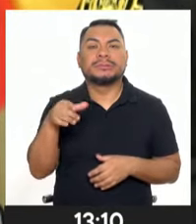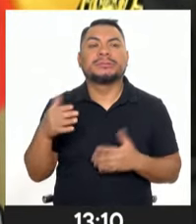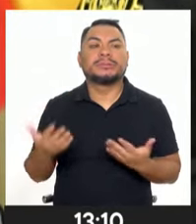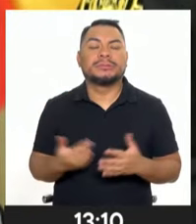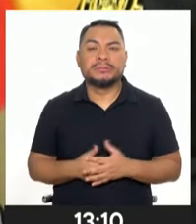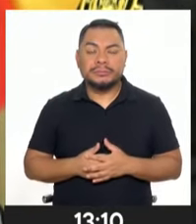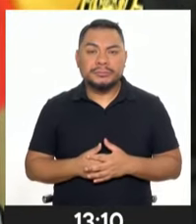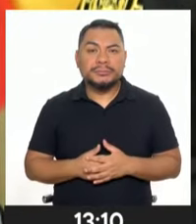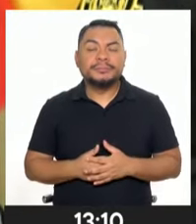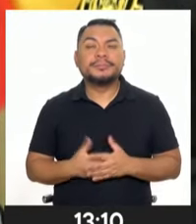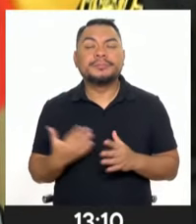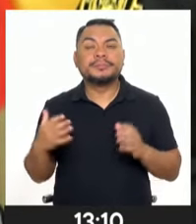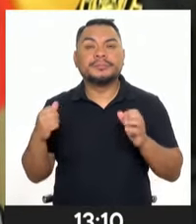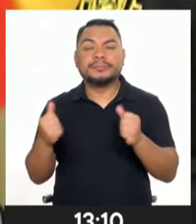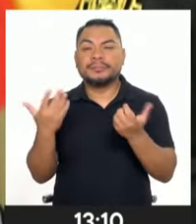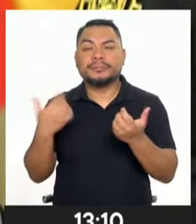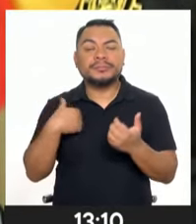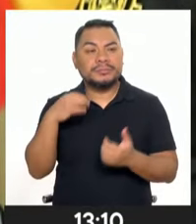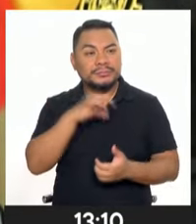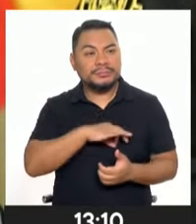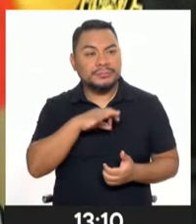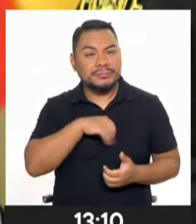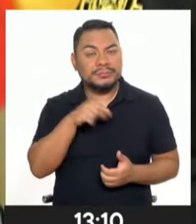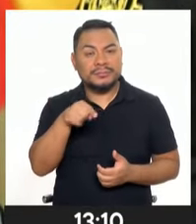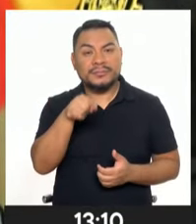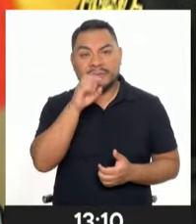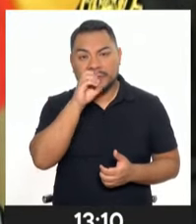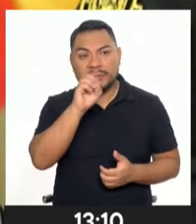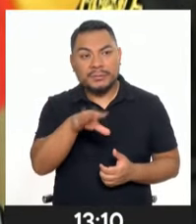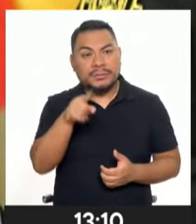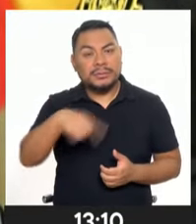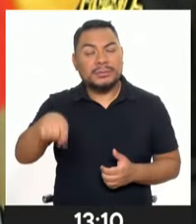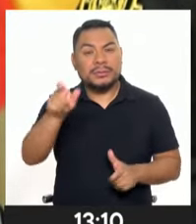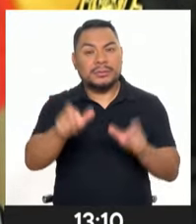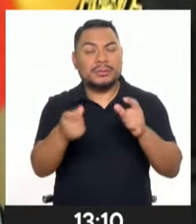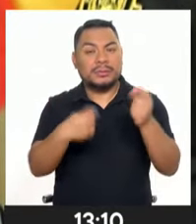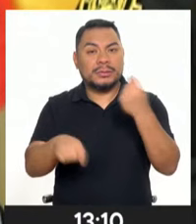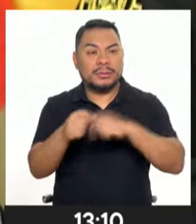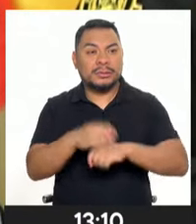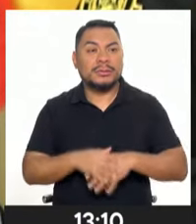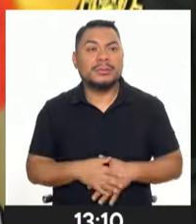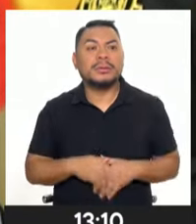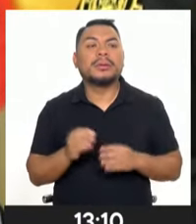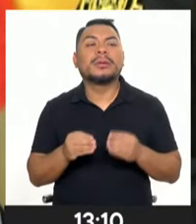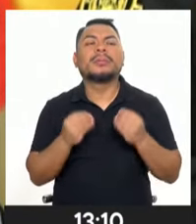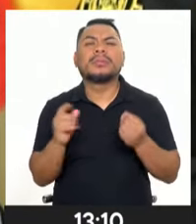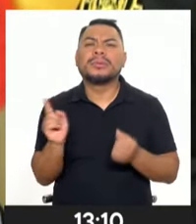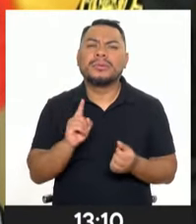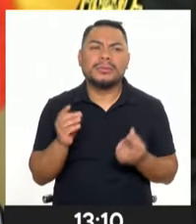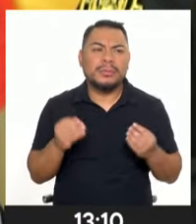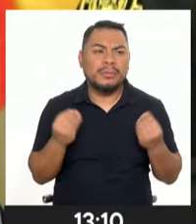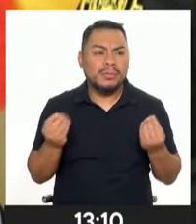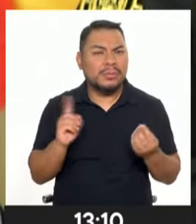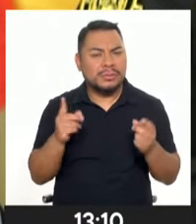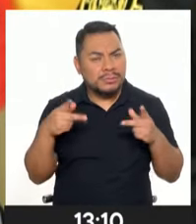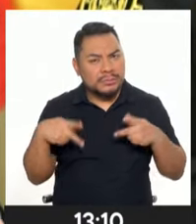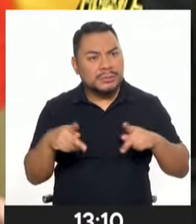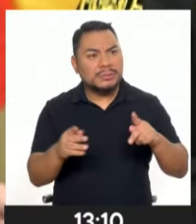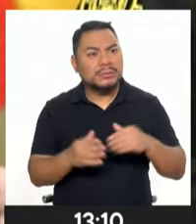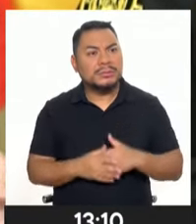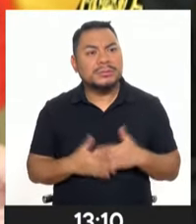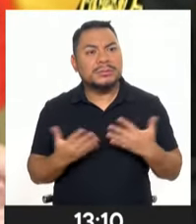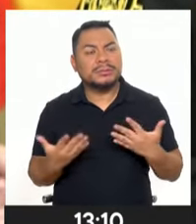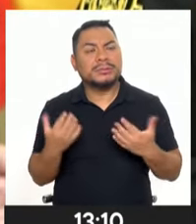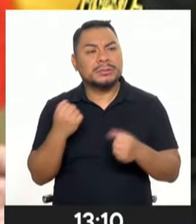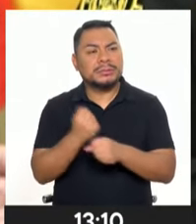nadie, ¿no? Y aprovecho su pregunta también para decirle a los señores comerciantes por qué no permiten que